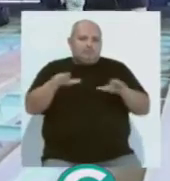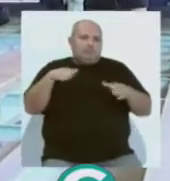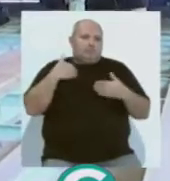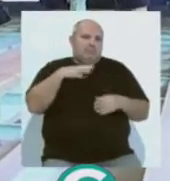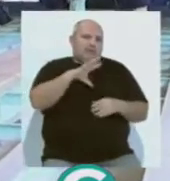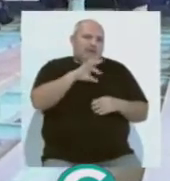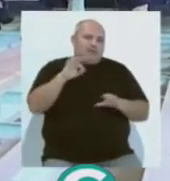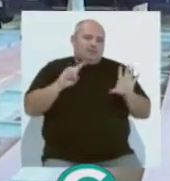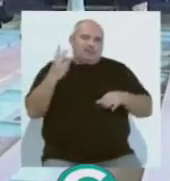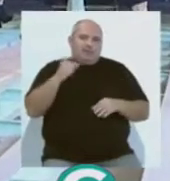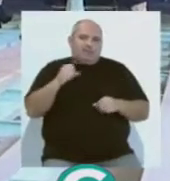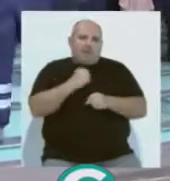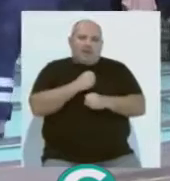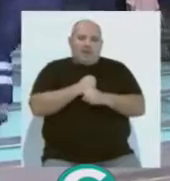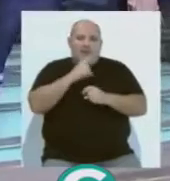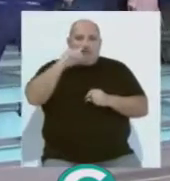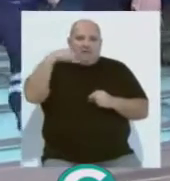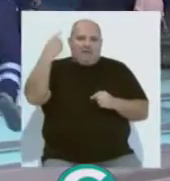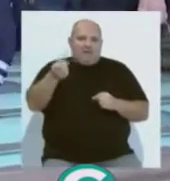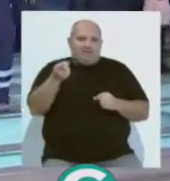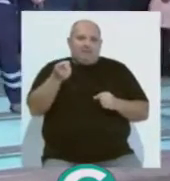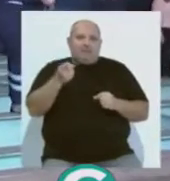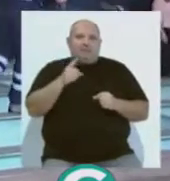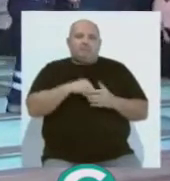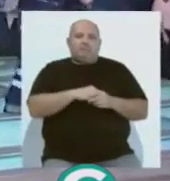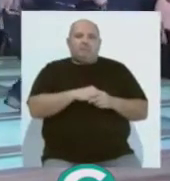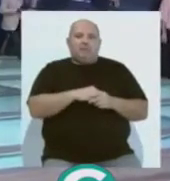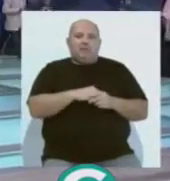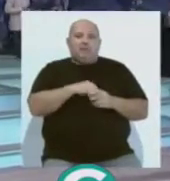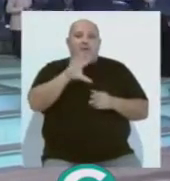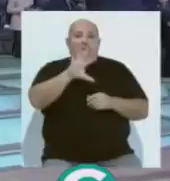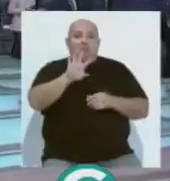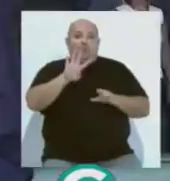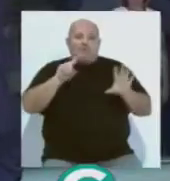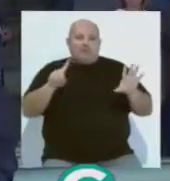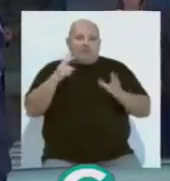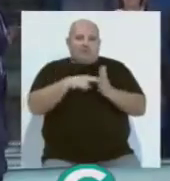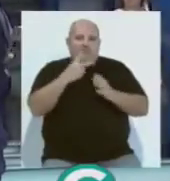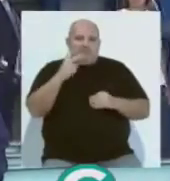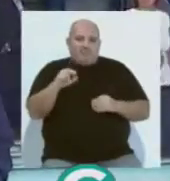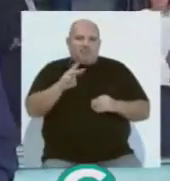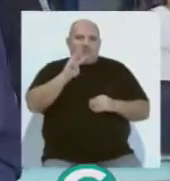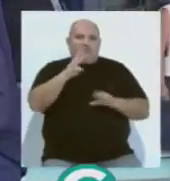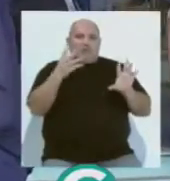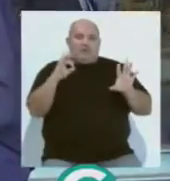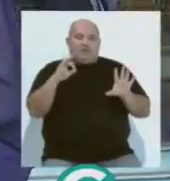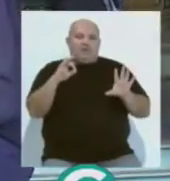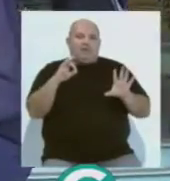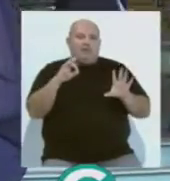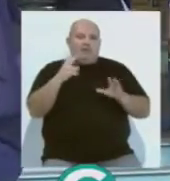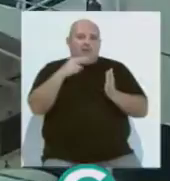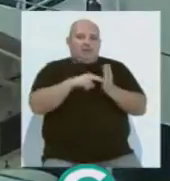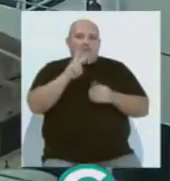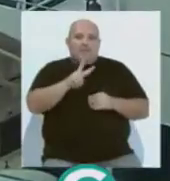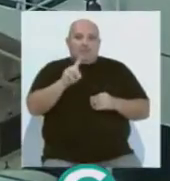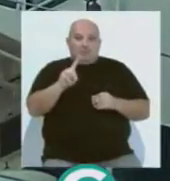con 563 empleados el año próximo, 546 en 2020, 390 contrataciones en